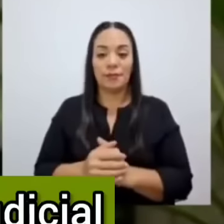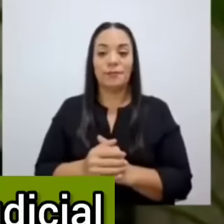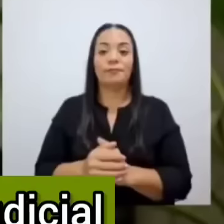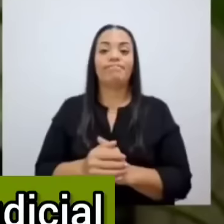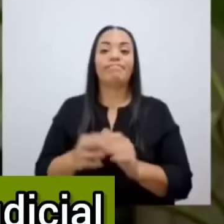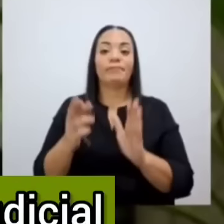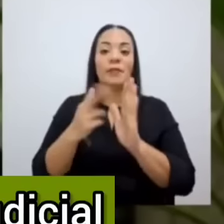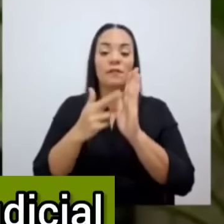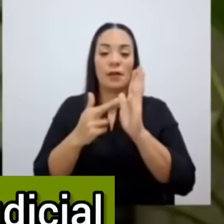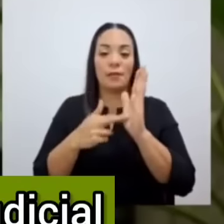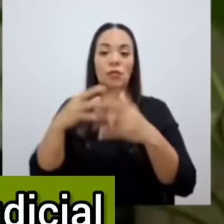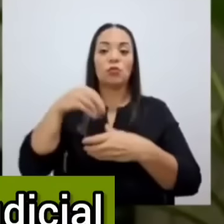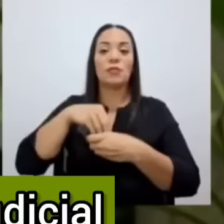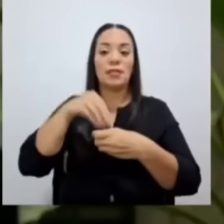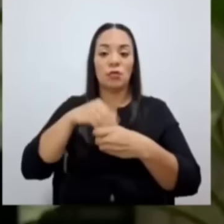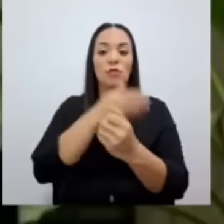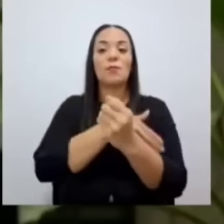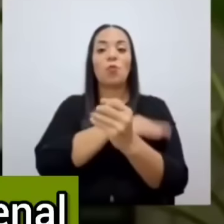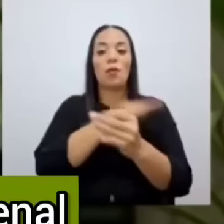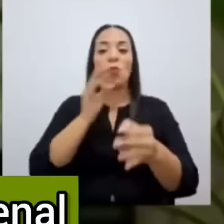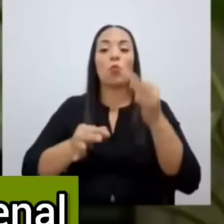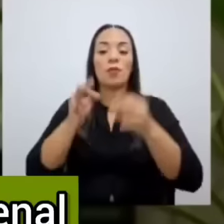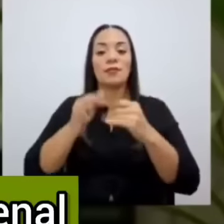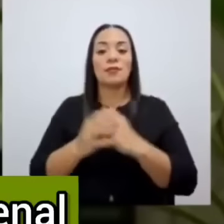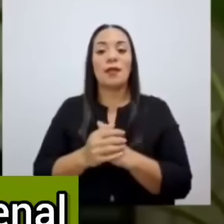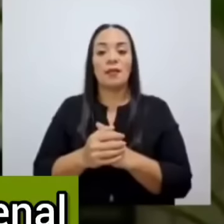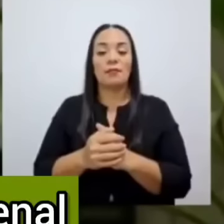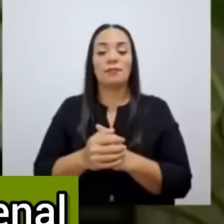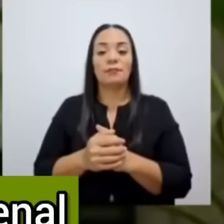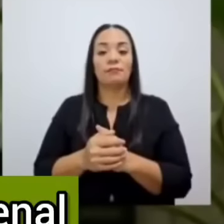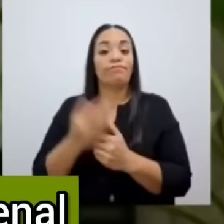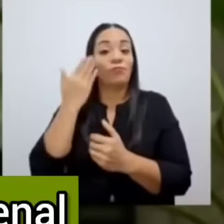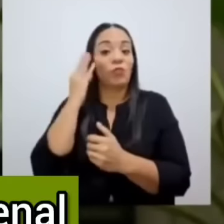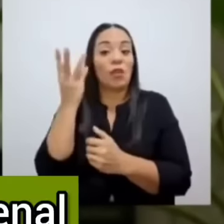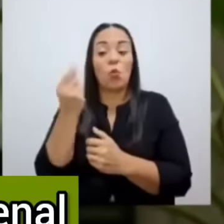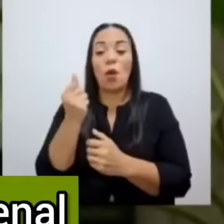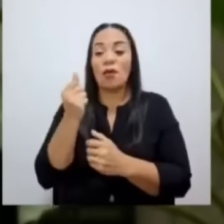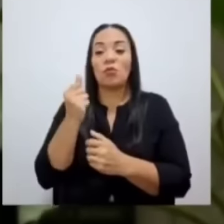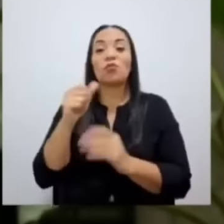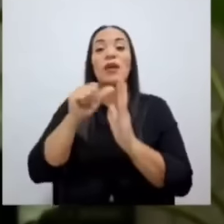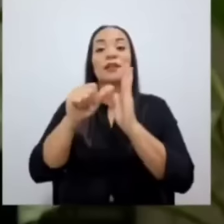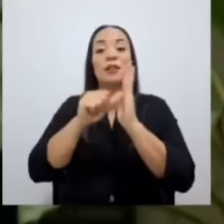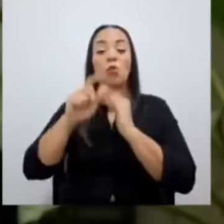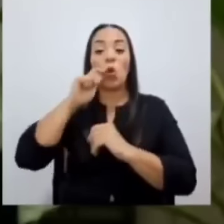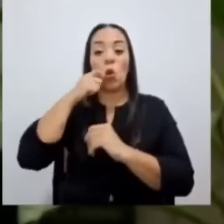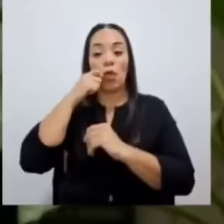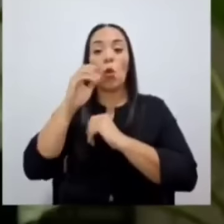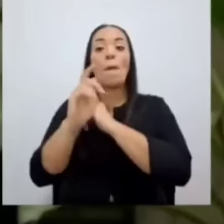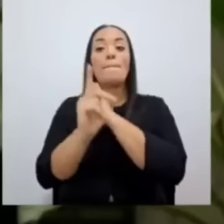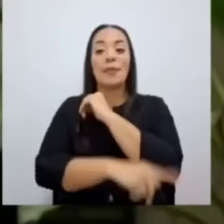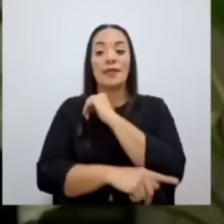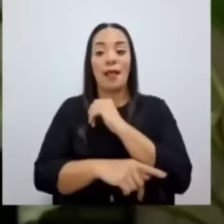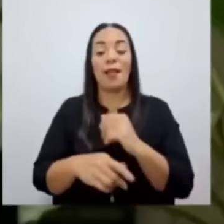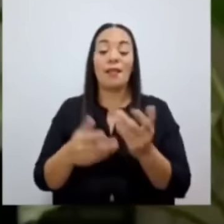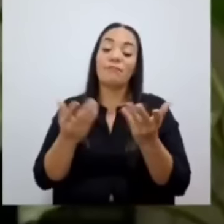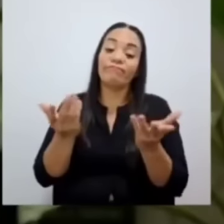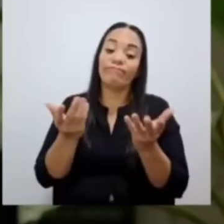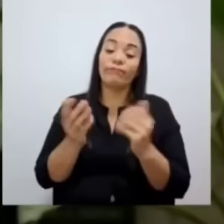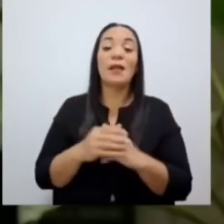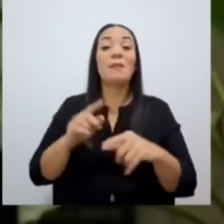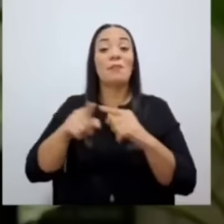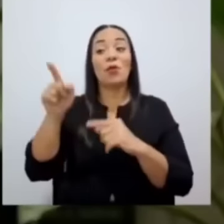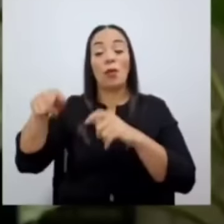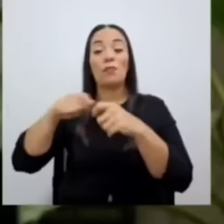reglamentos internos del Poder Judicial y no sé cuántos artículos del Código Penal, pero ciertamente ocho